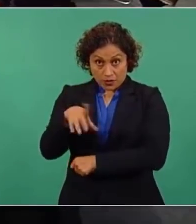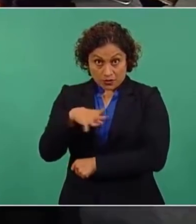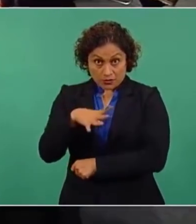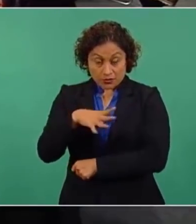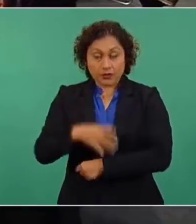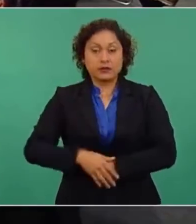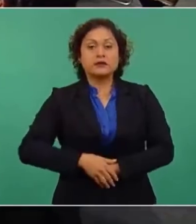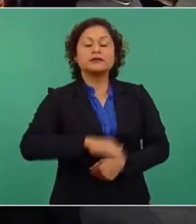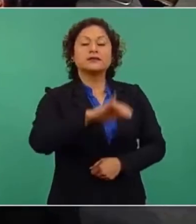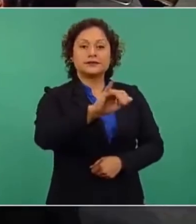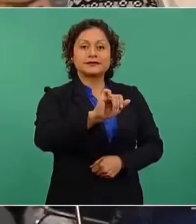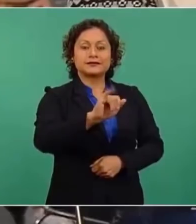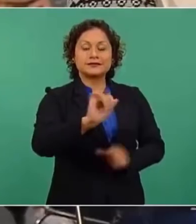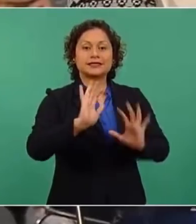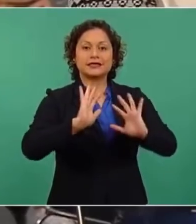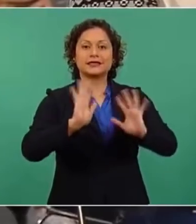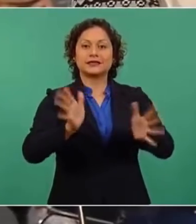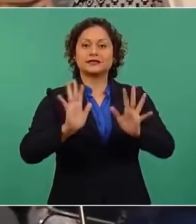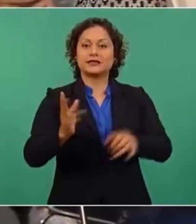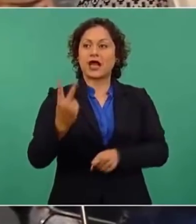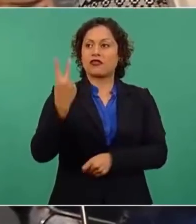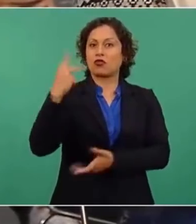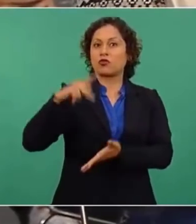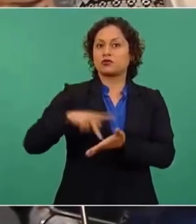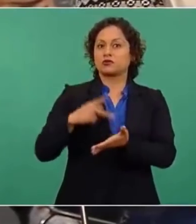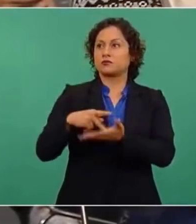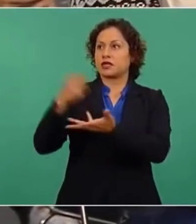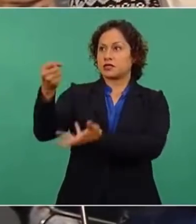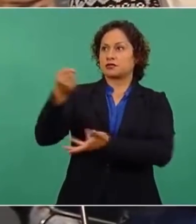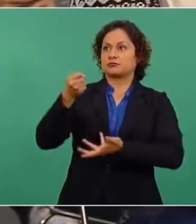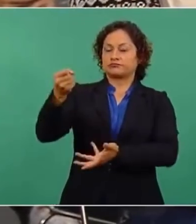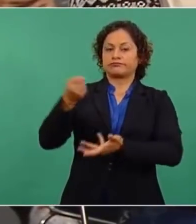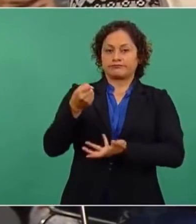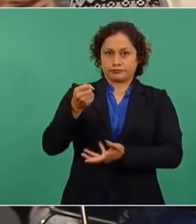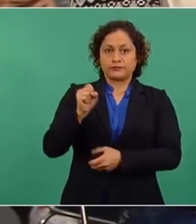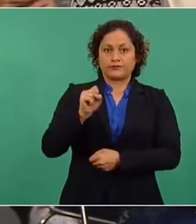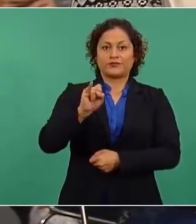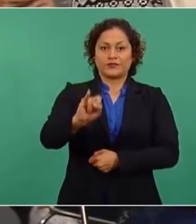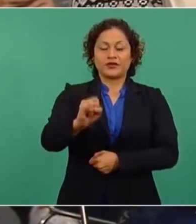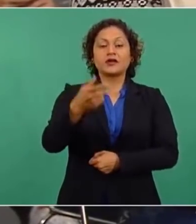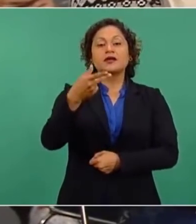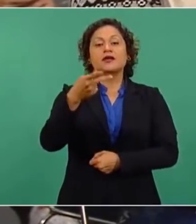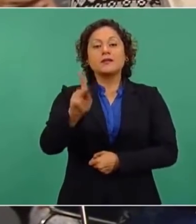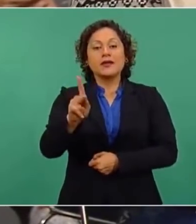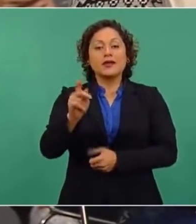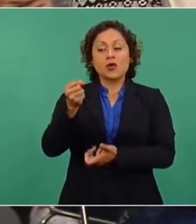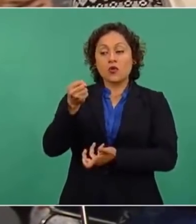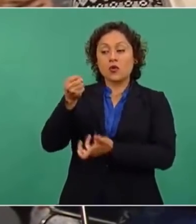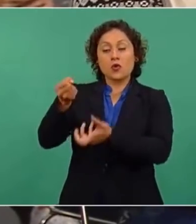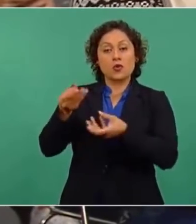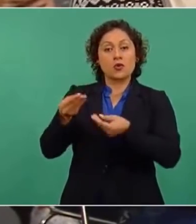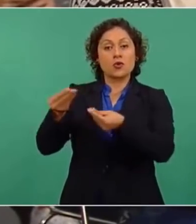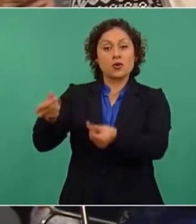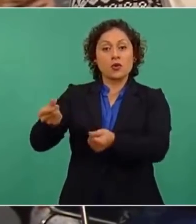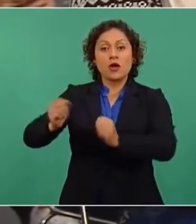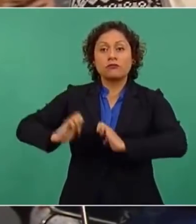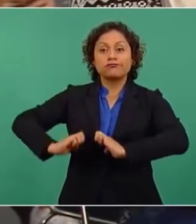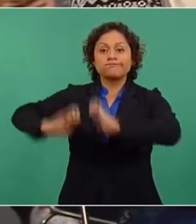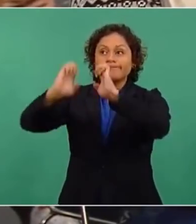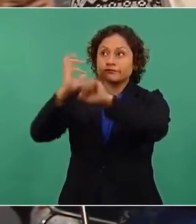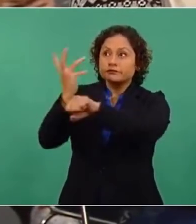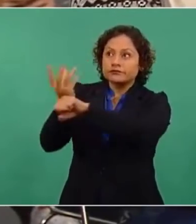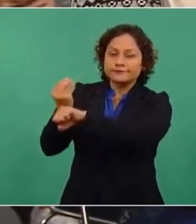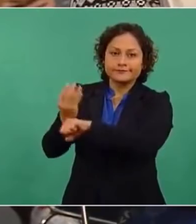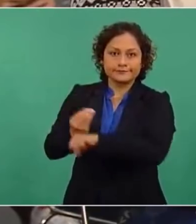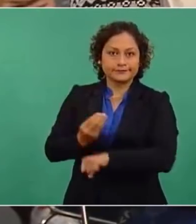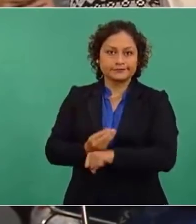Sí, señor presidente, ya van dos ministraciones, pero se han enfocado precisamente a mejorar la infraestructura. El tema, lo que yo